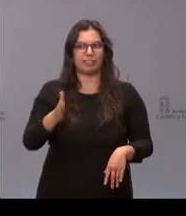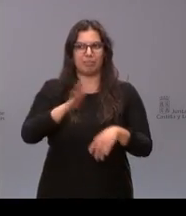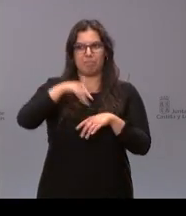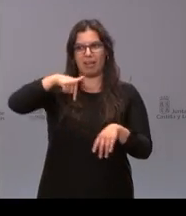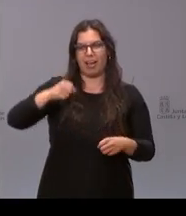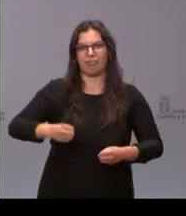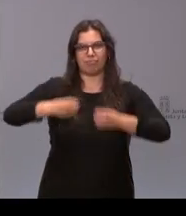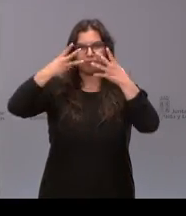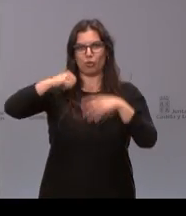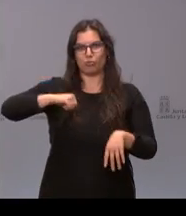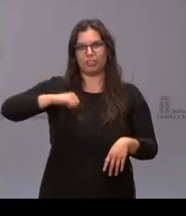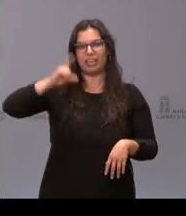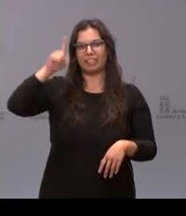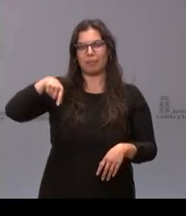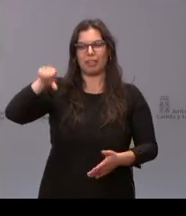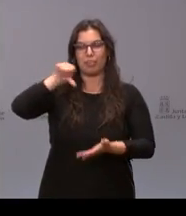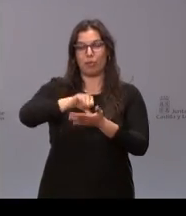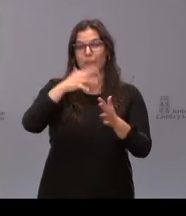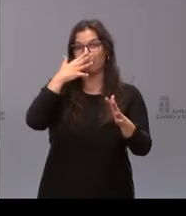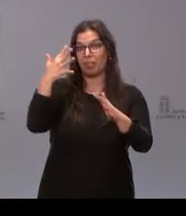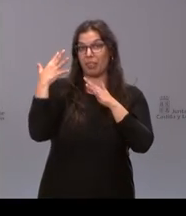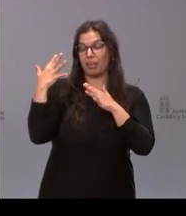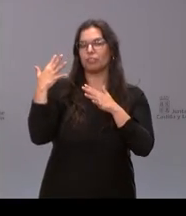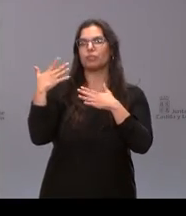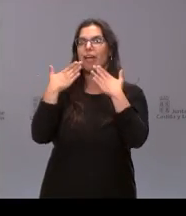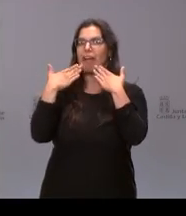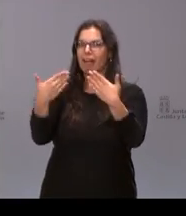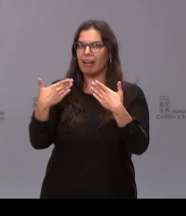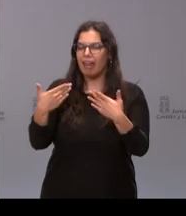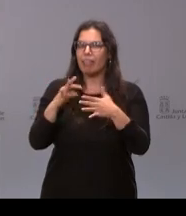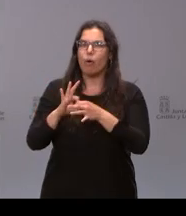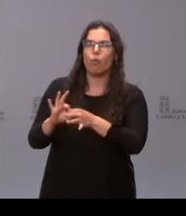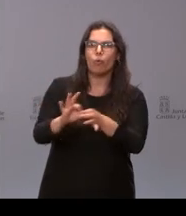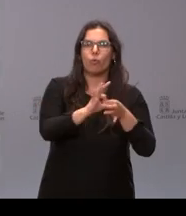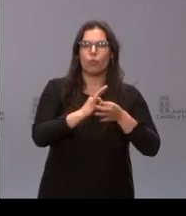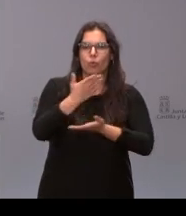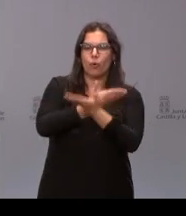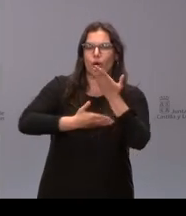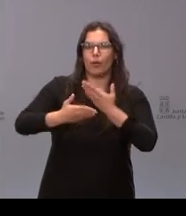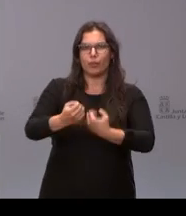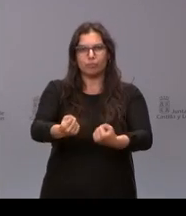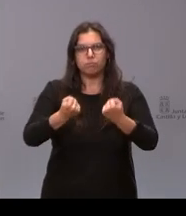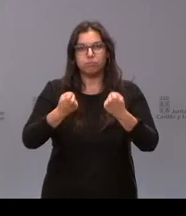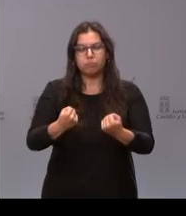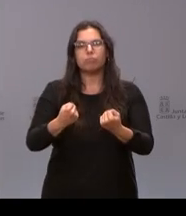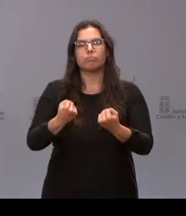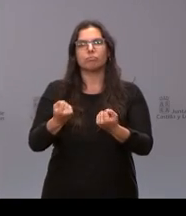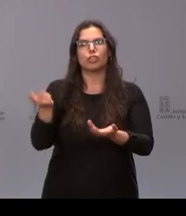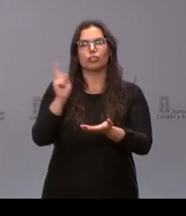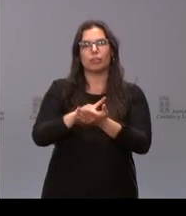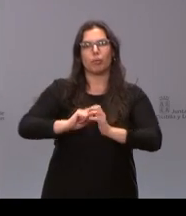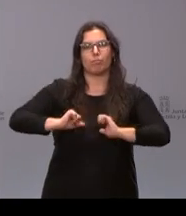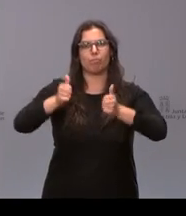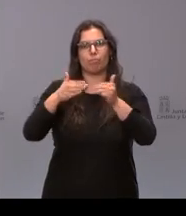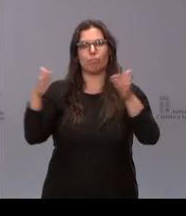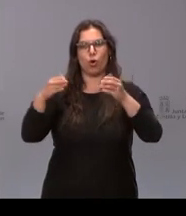y esta ciudad hace diez años que gracias a la unión fuerza y colaboración nos instalamos en este